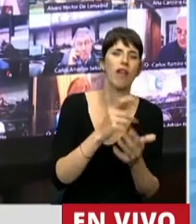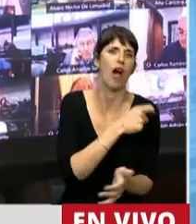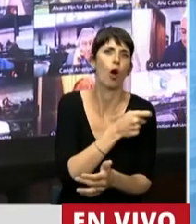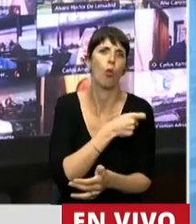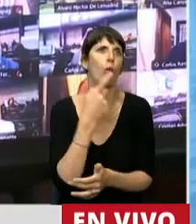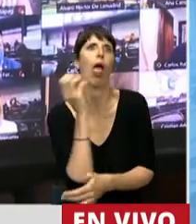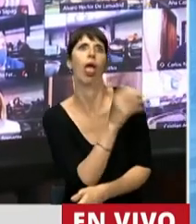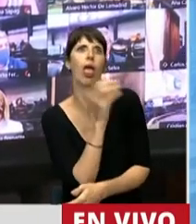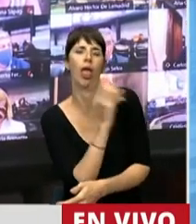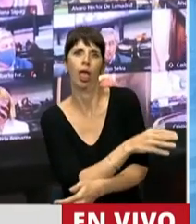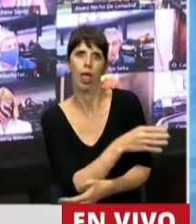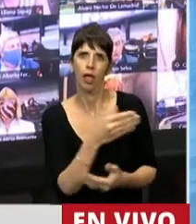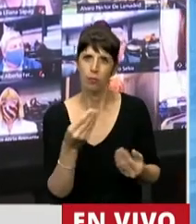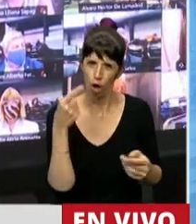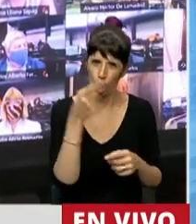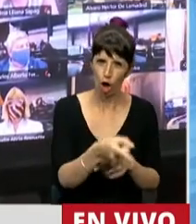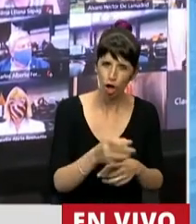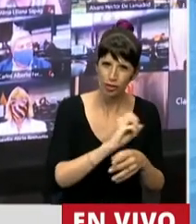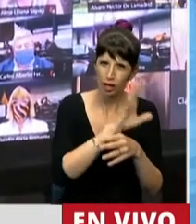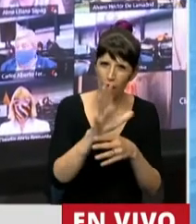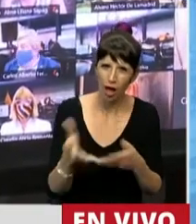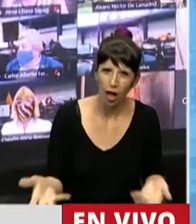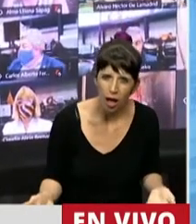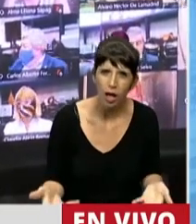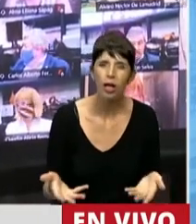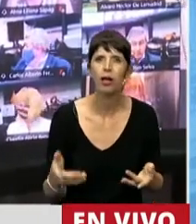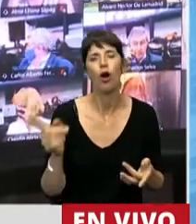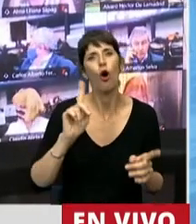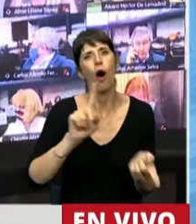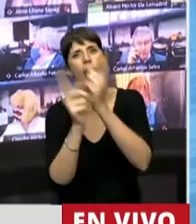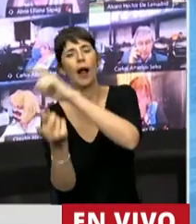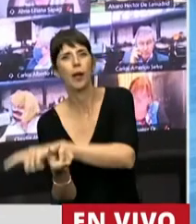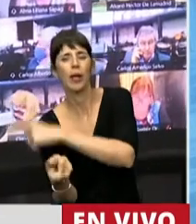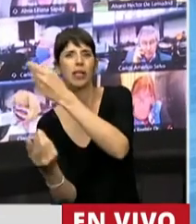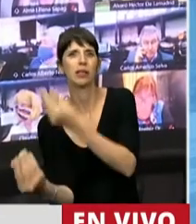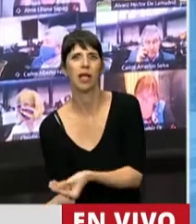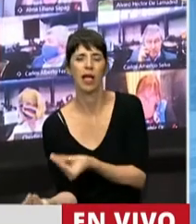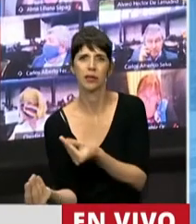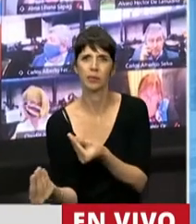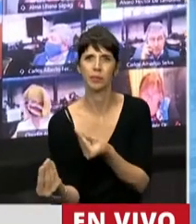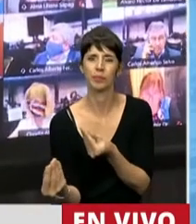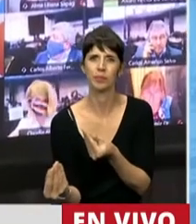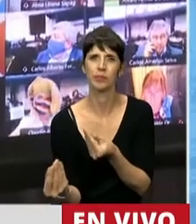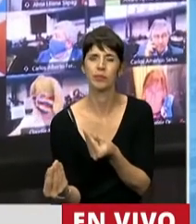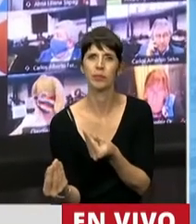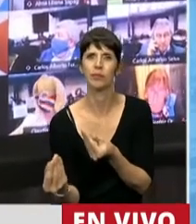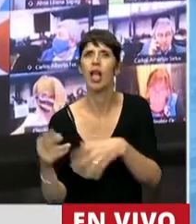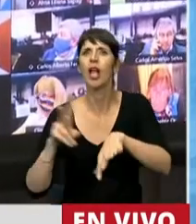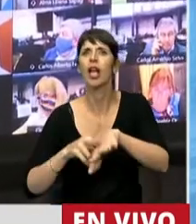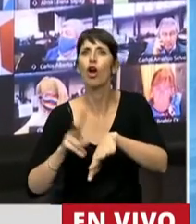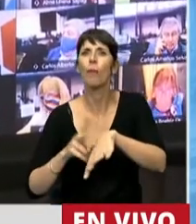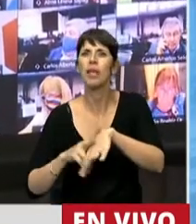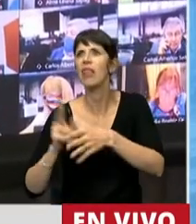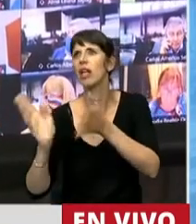trabajar en contra de la pandemia, donde lo hemos visto también ir al otro extremo de la desinformación, recomendando, sugiriendo